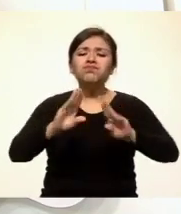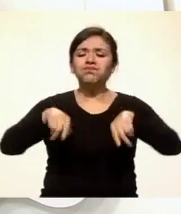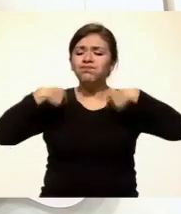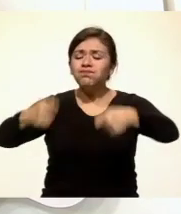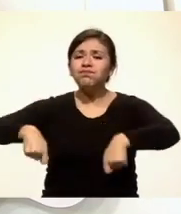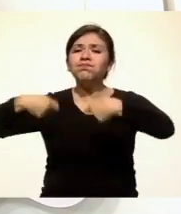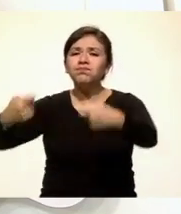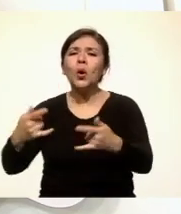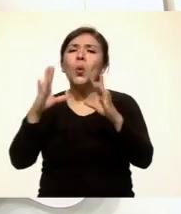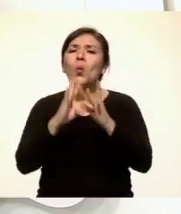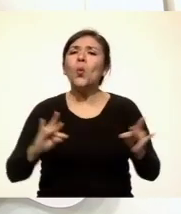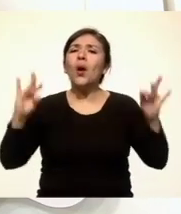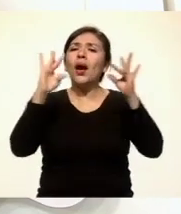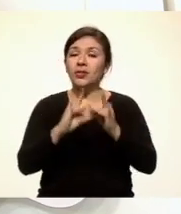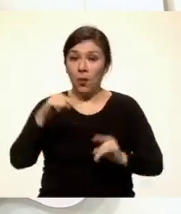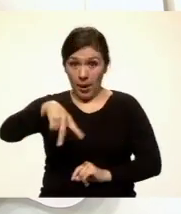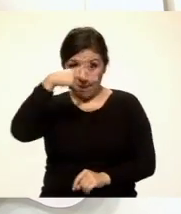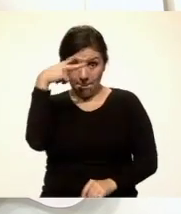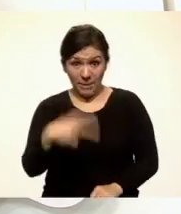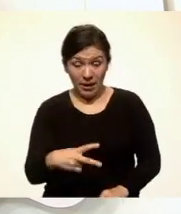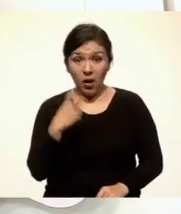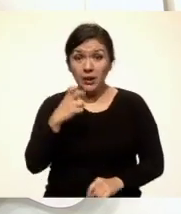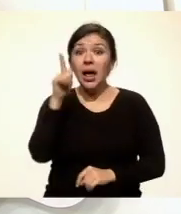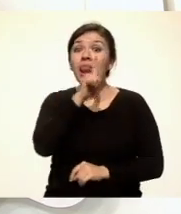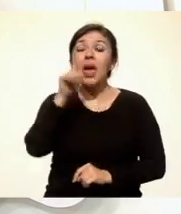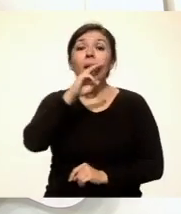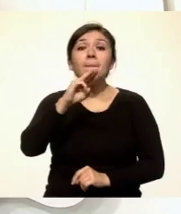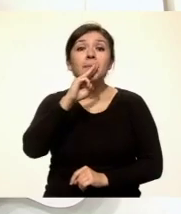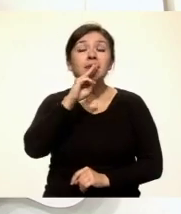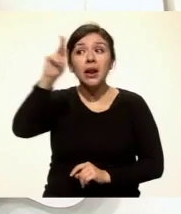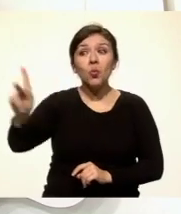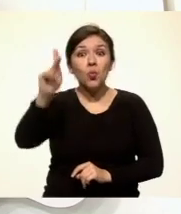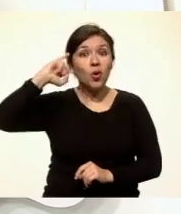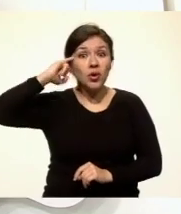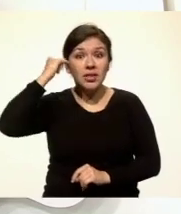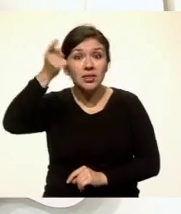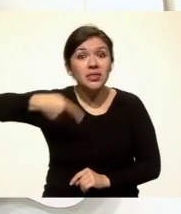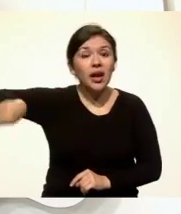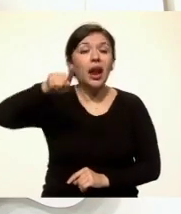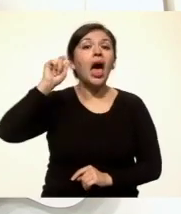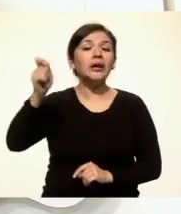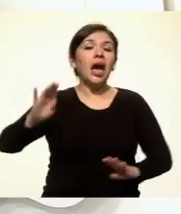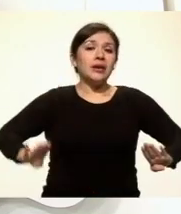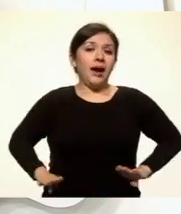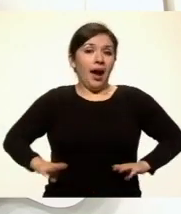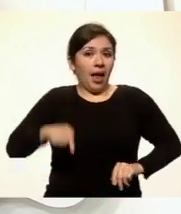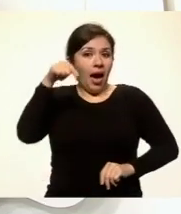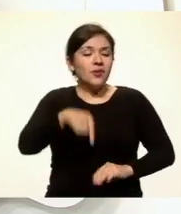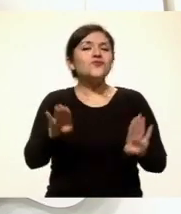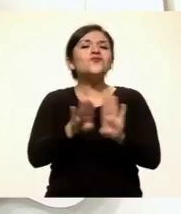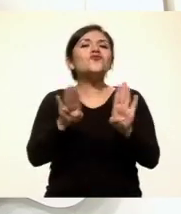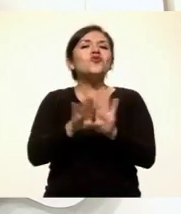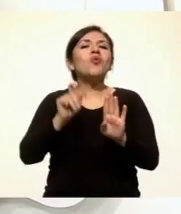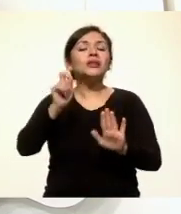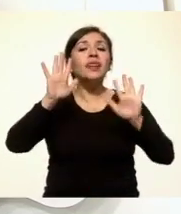narradores orales. Y que en México, las lenguas maternas de los pueblos indígenas son las que nos caracterizan como uno de